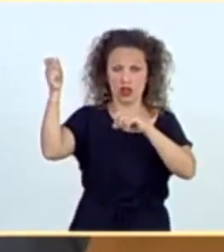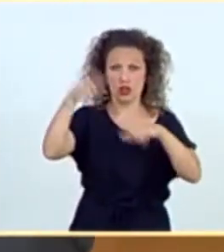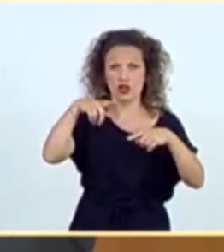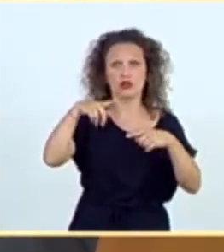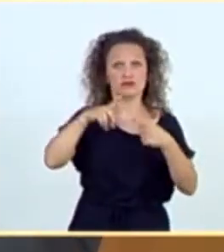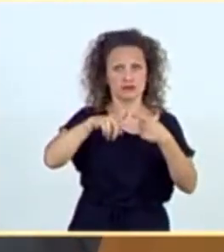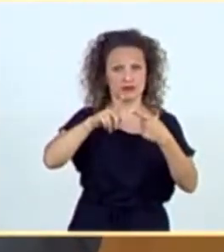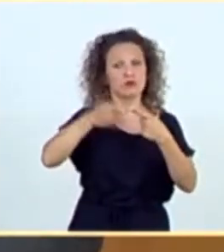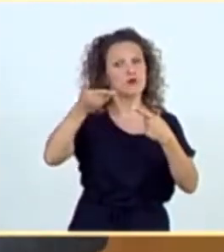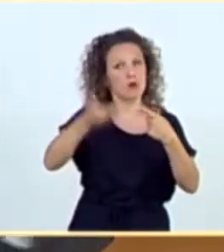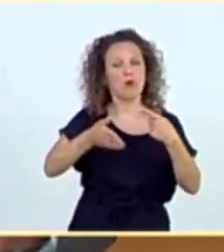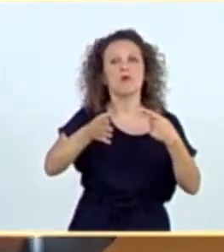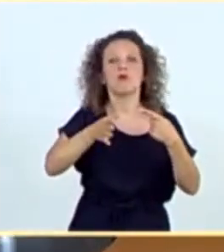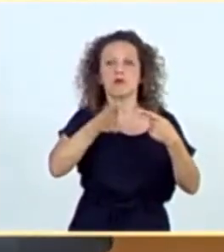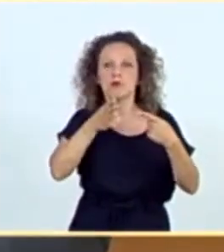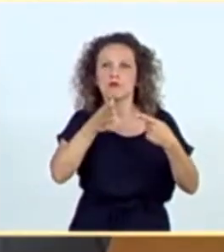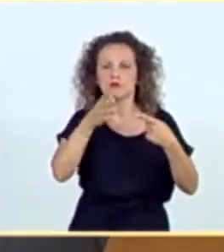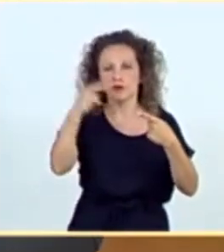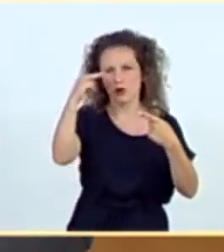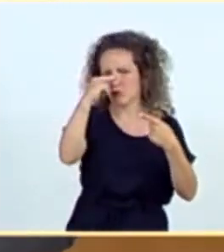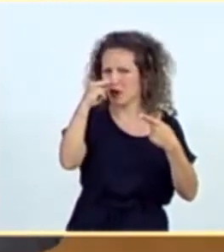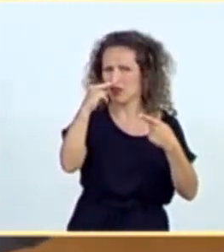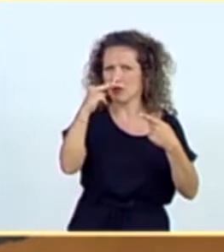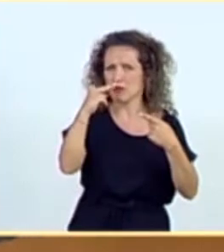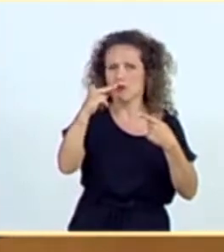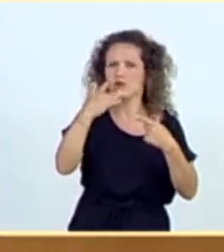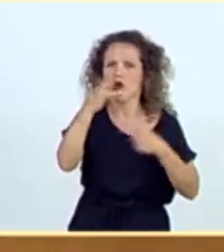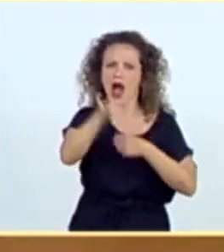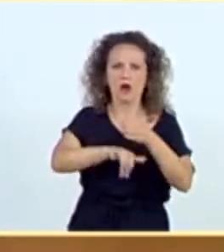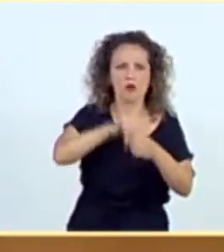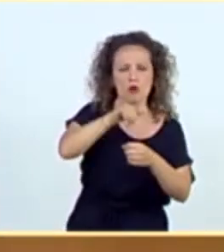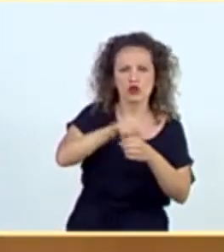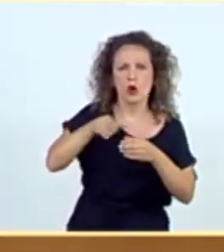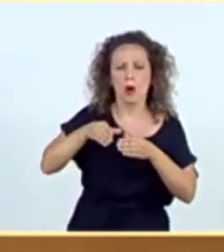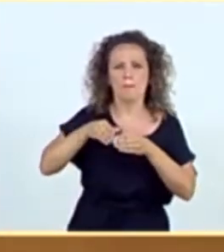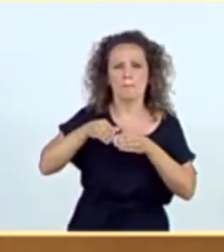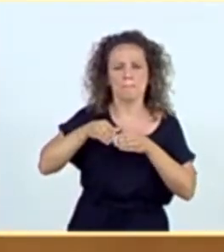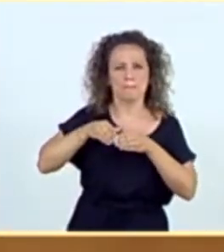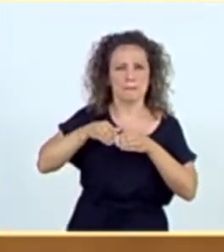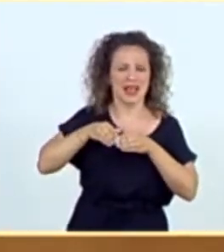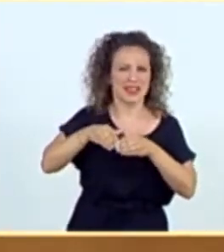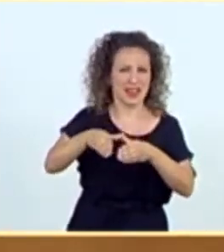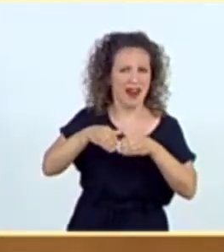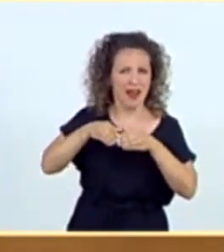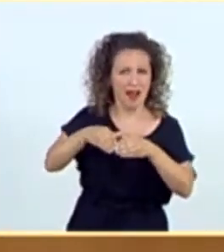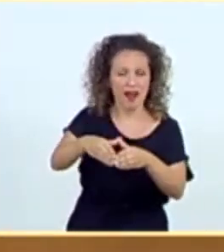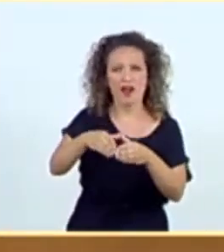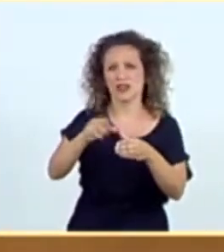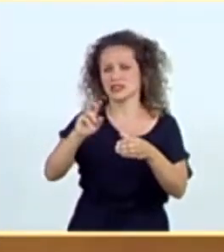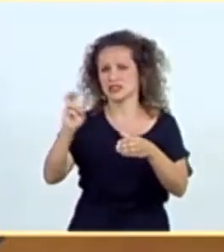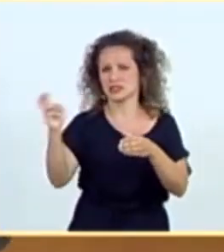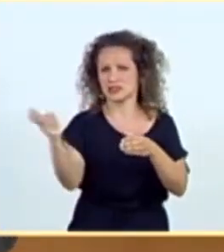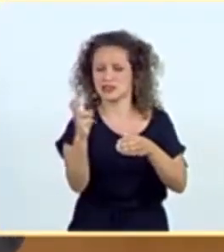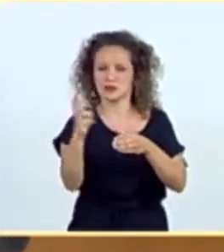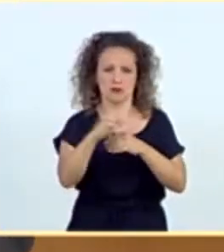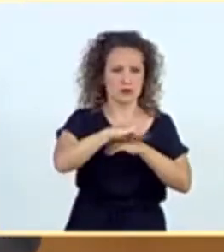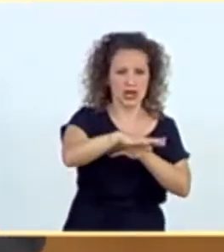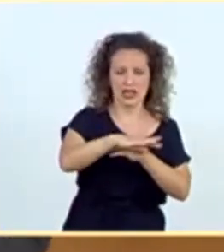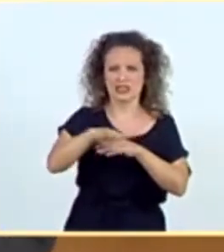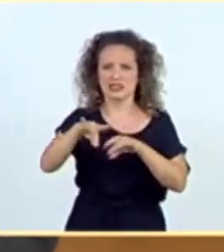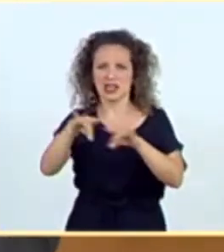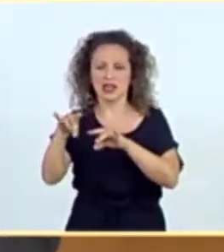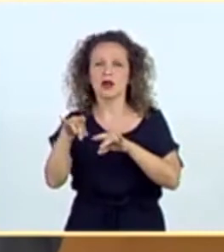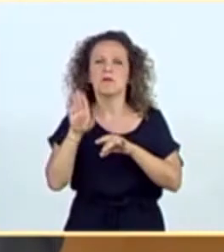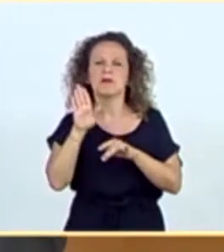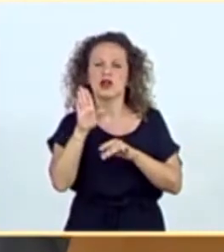acceso de personas de otros países a través de aeropuertos, a través de pateras, a través del mar, a través de tierra. ¿Qué medidas va a adoptar para controlar los